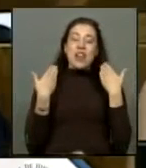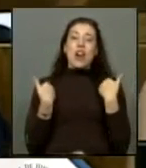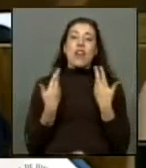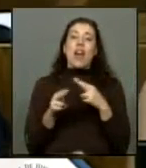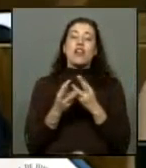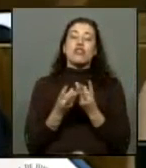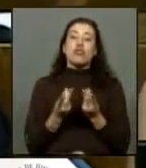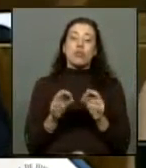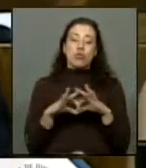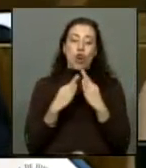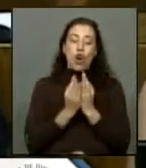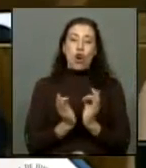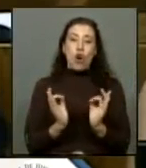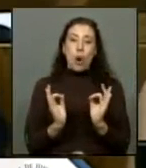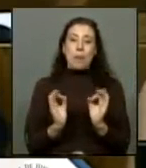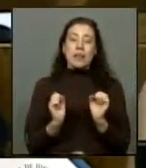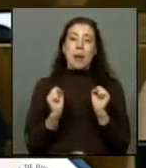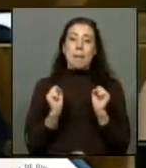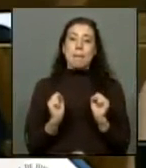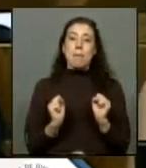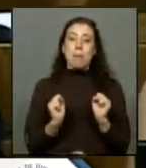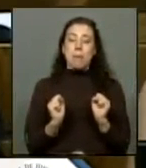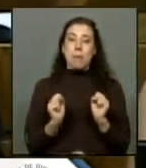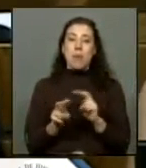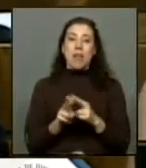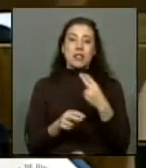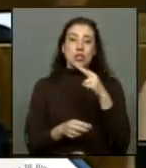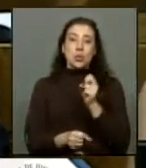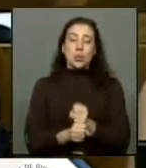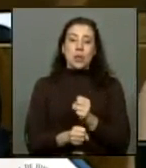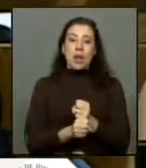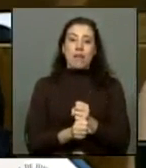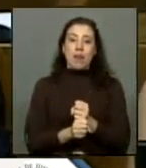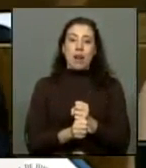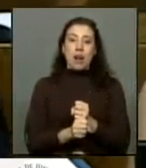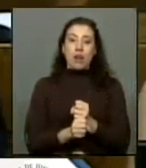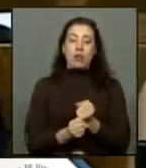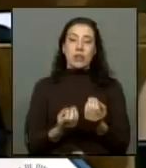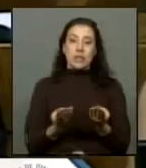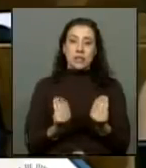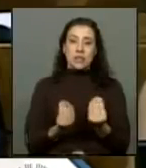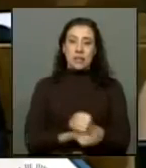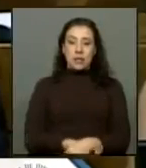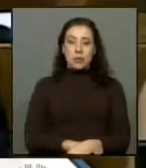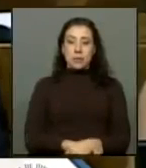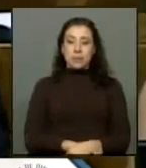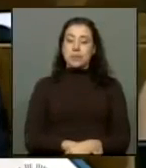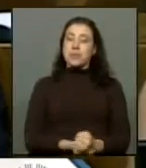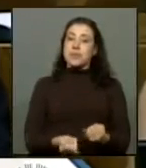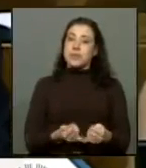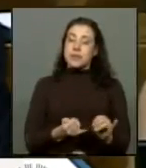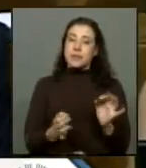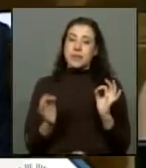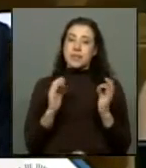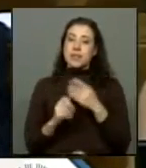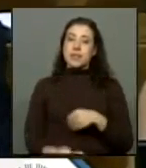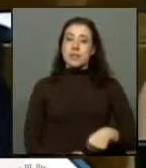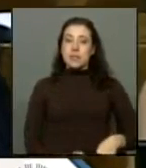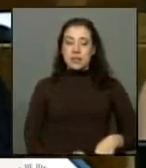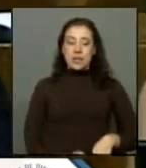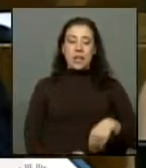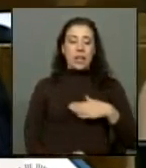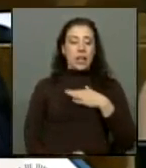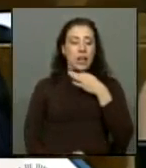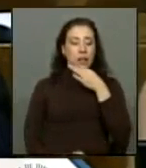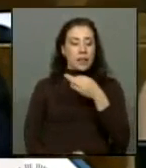solución definitiva para que puedan ejercer su trabajo tan propio y tan necesario. Por último, señora Presidenta, me quiero